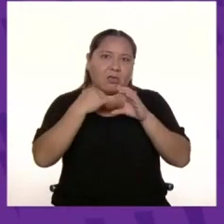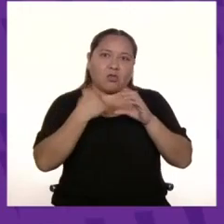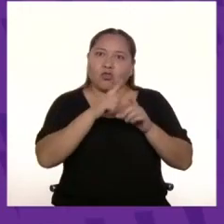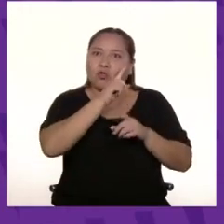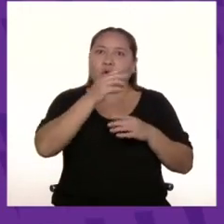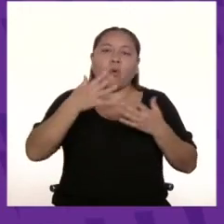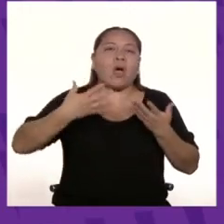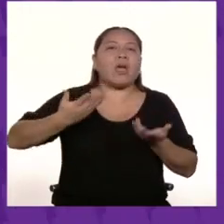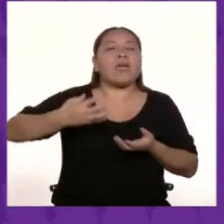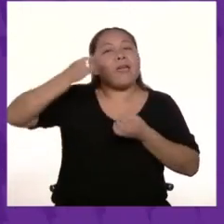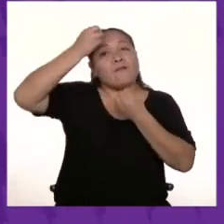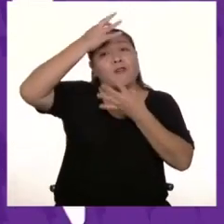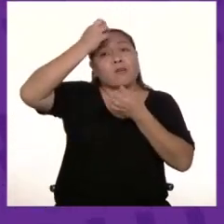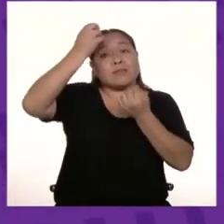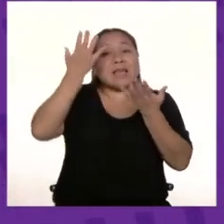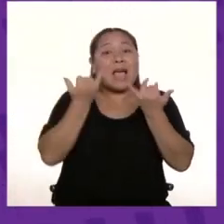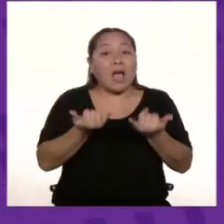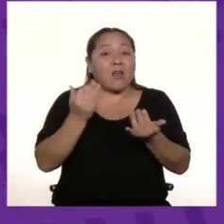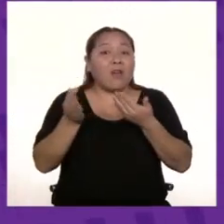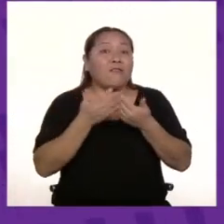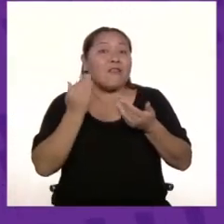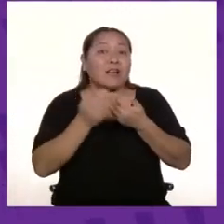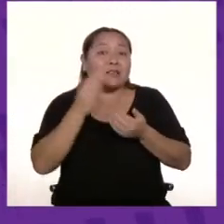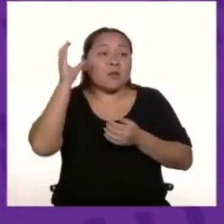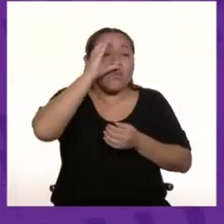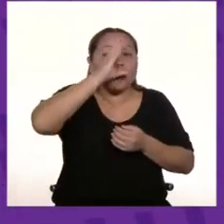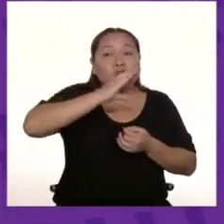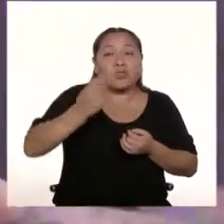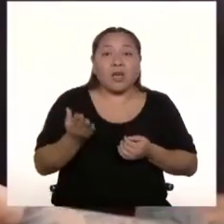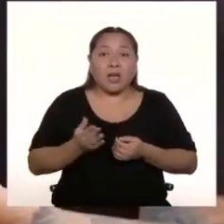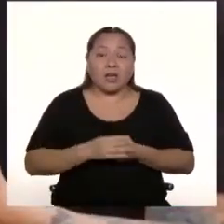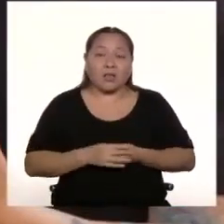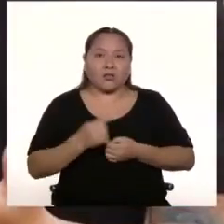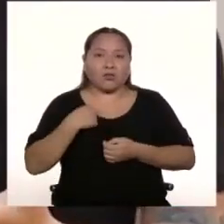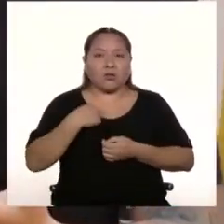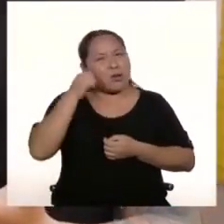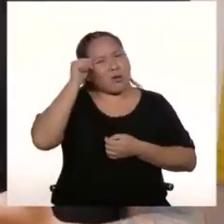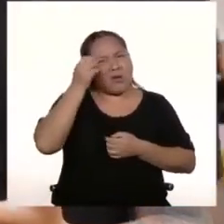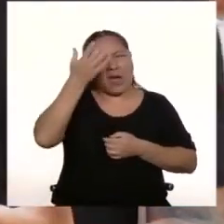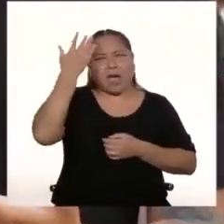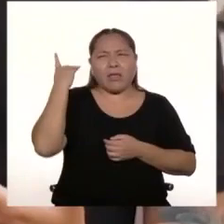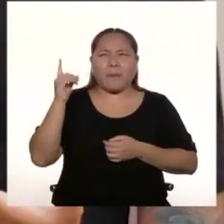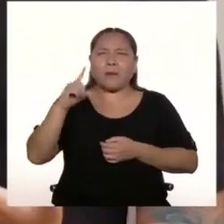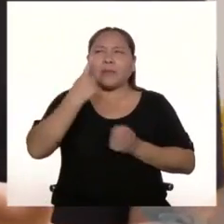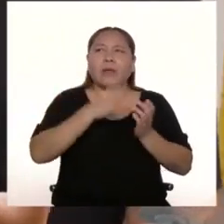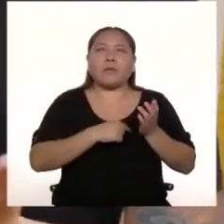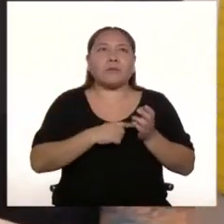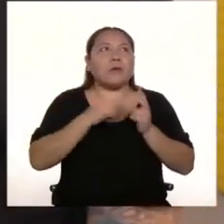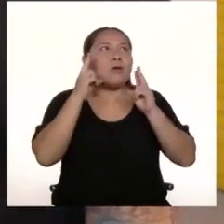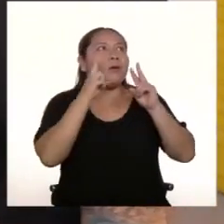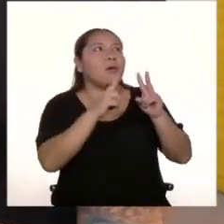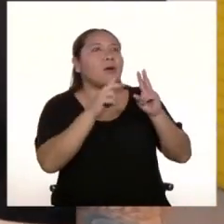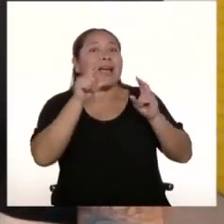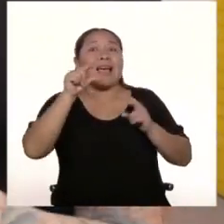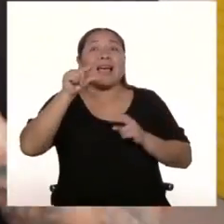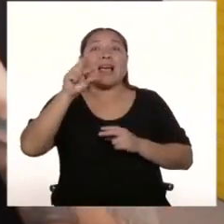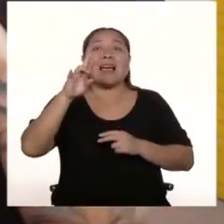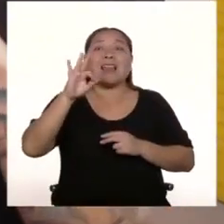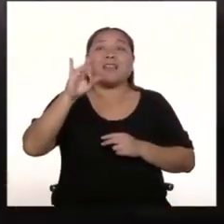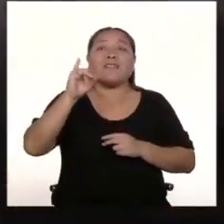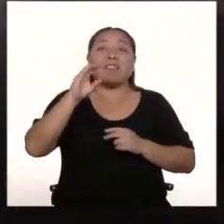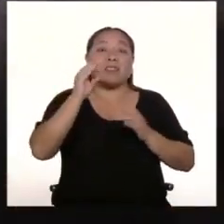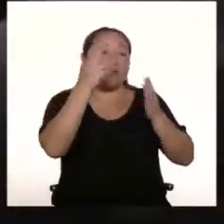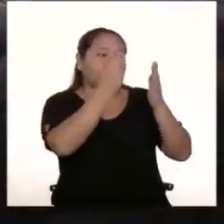la información que ahora está mucho más fácil de buscarla, claro. Yo me acuerdo que por primera vez vi el graffiti en una